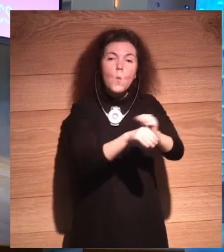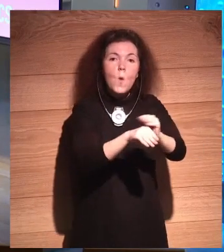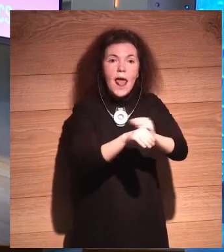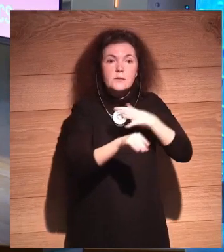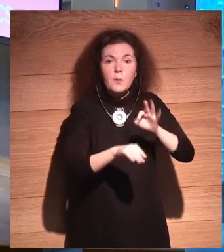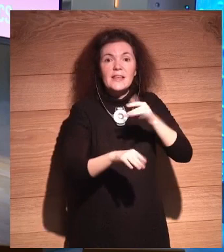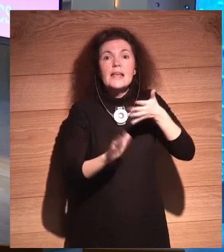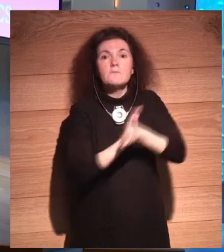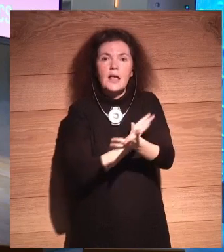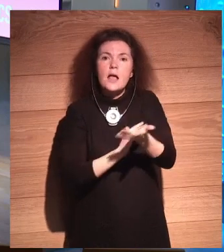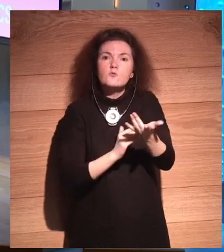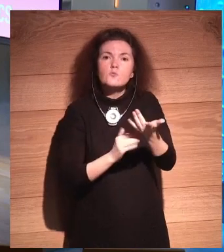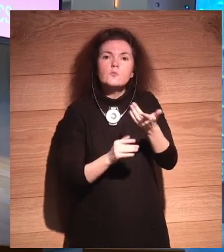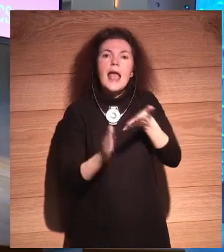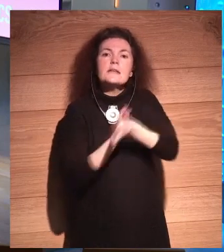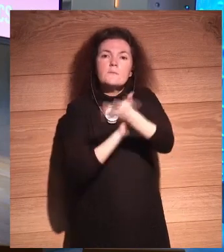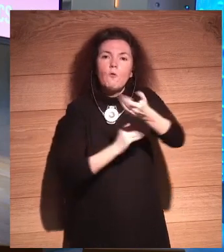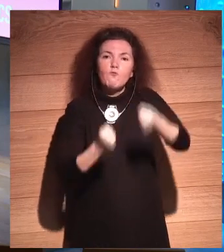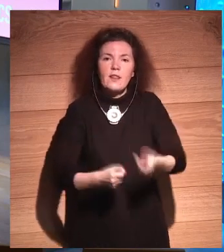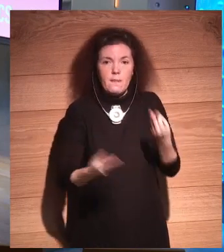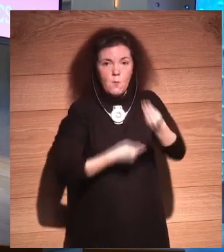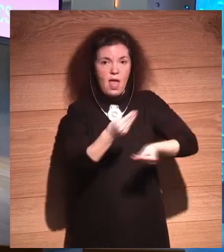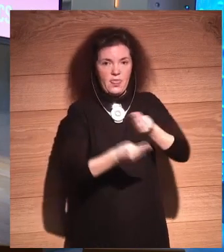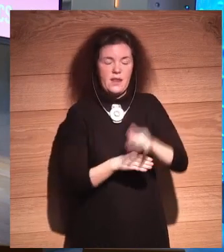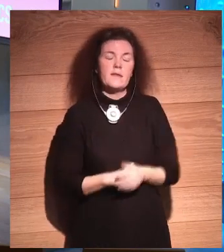bueno, ya es un argumento bastante fuerte. Tenemos que hacerlo.